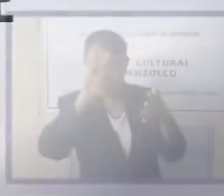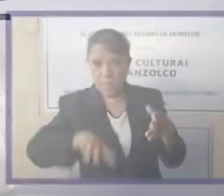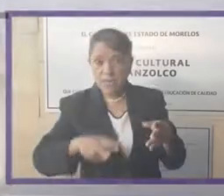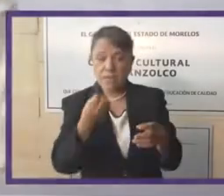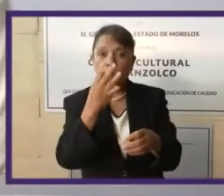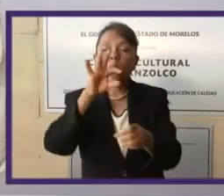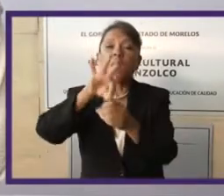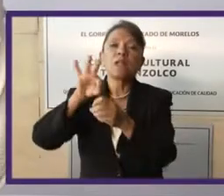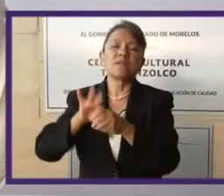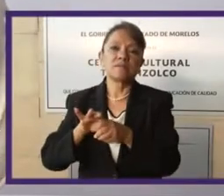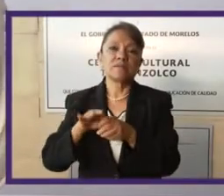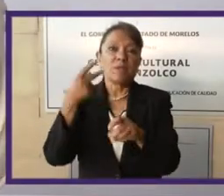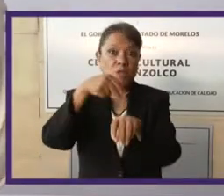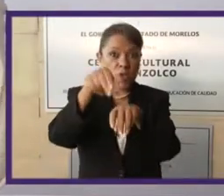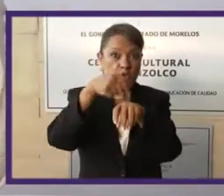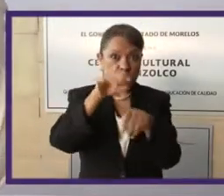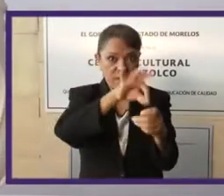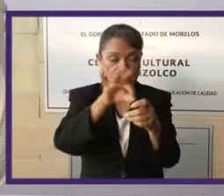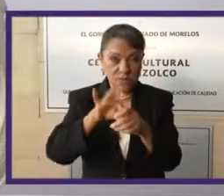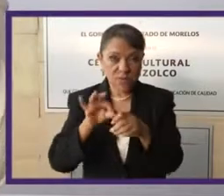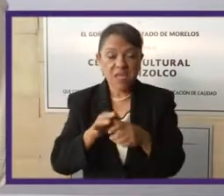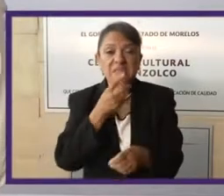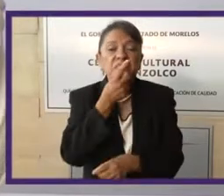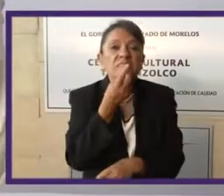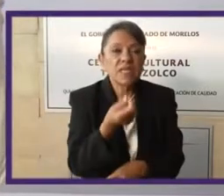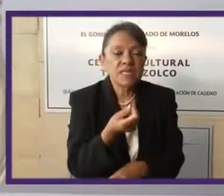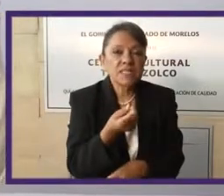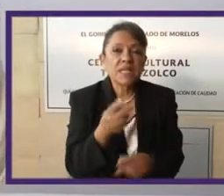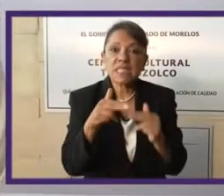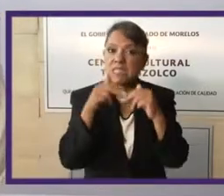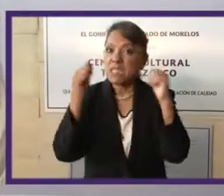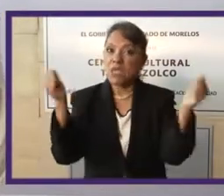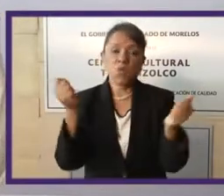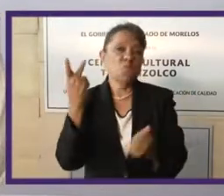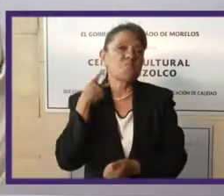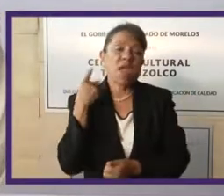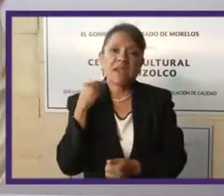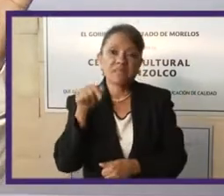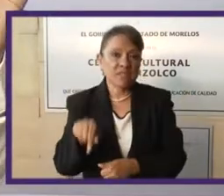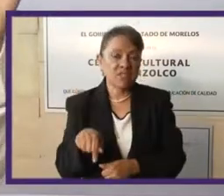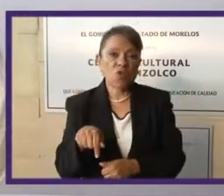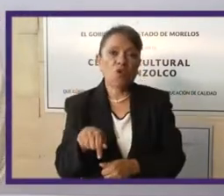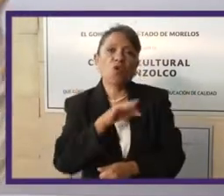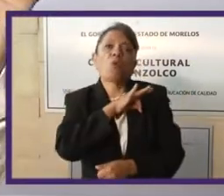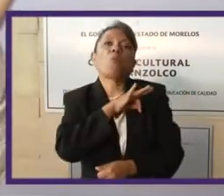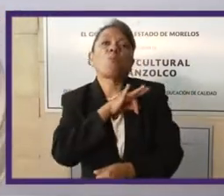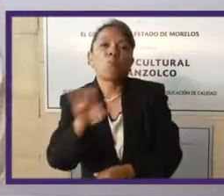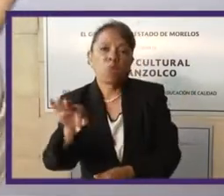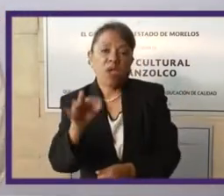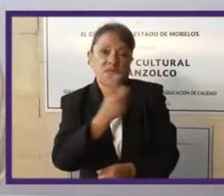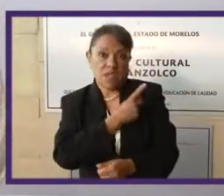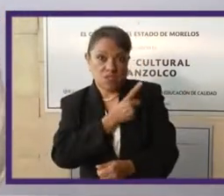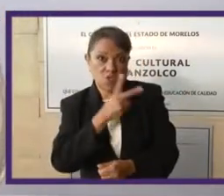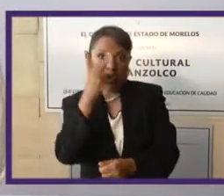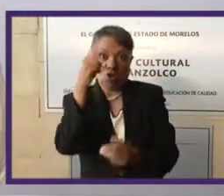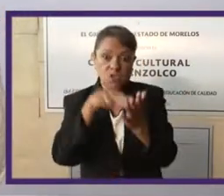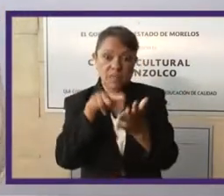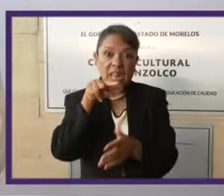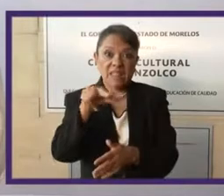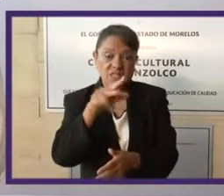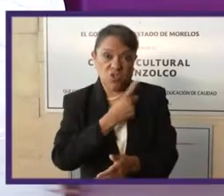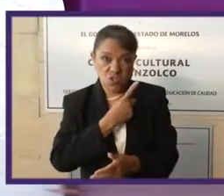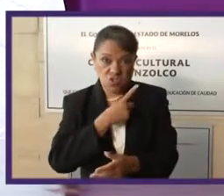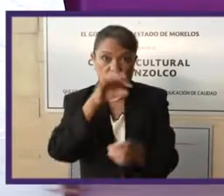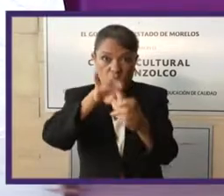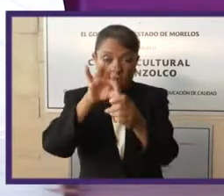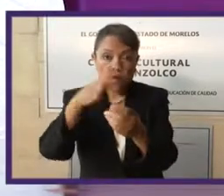Y los números electorales dicen que ningún partido será capaz de enfrentar el 2018 solo